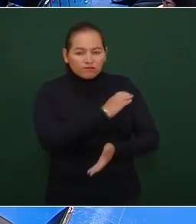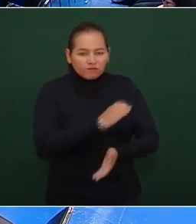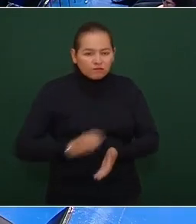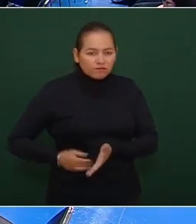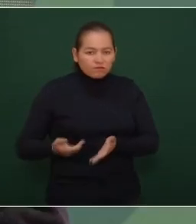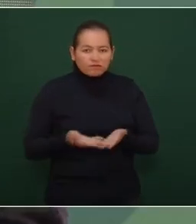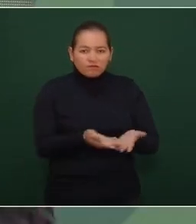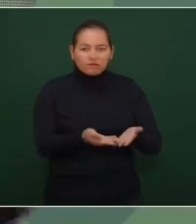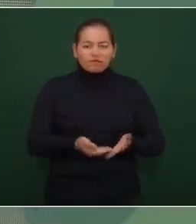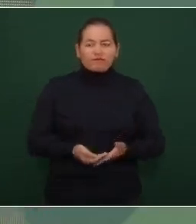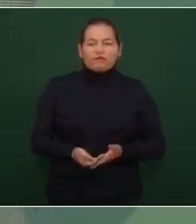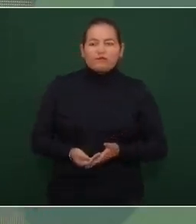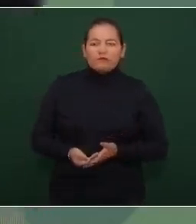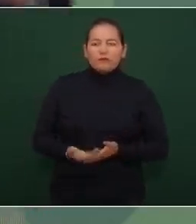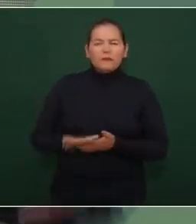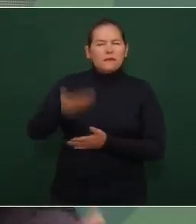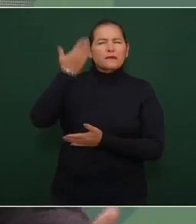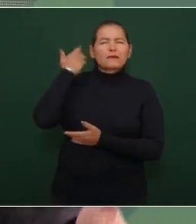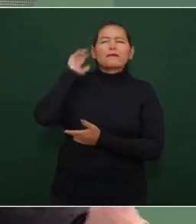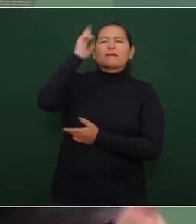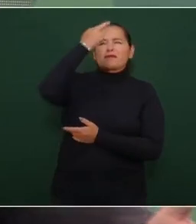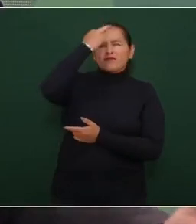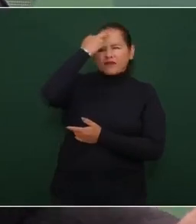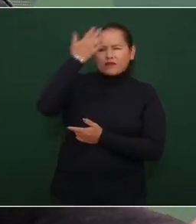cuando el debate yo me acuerdo